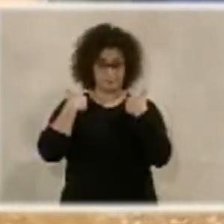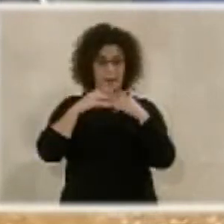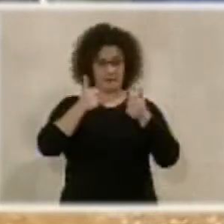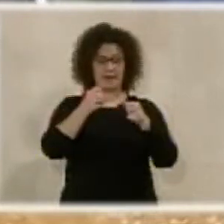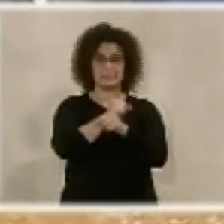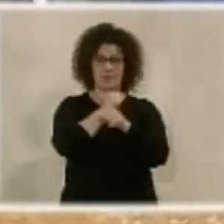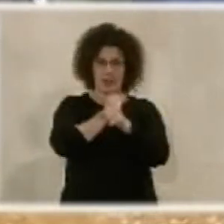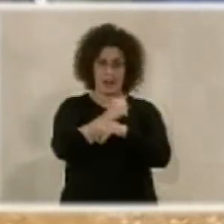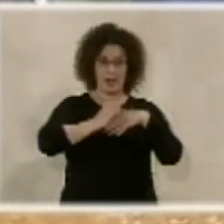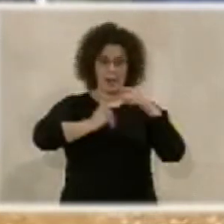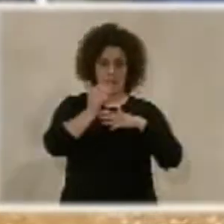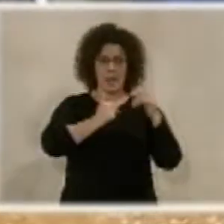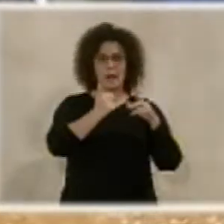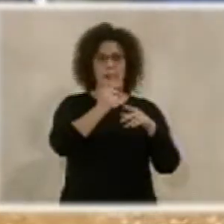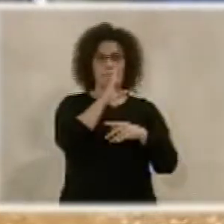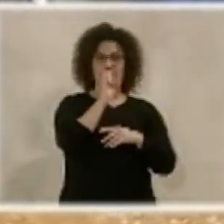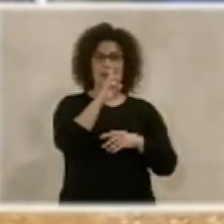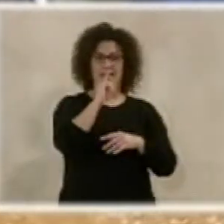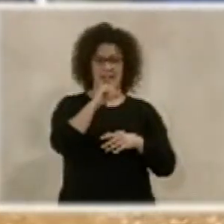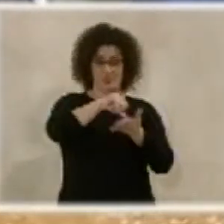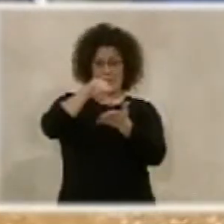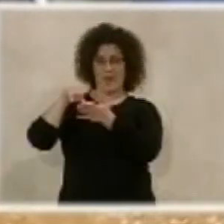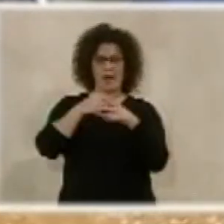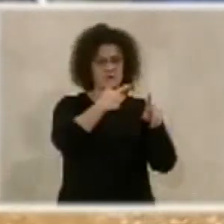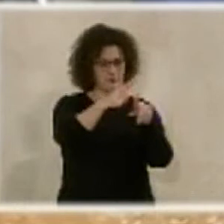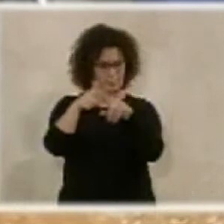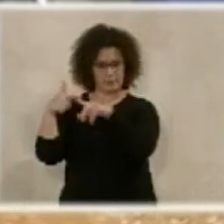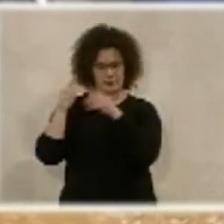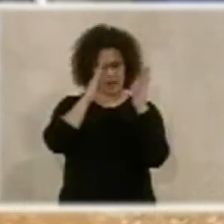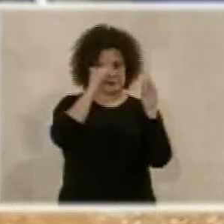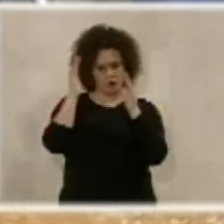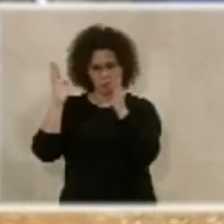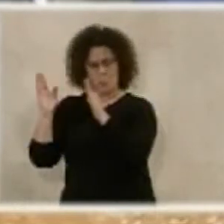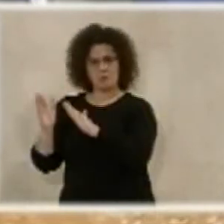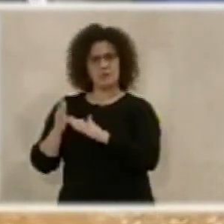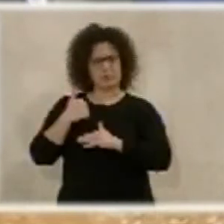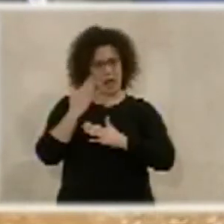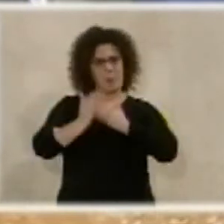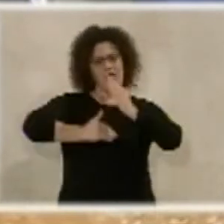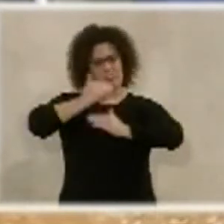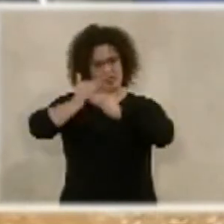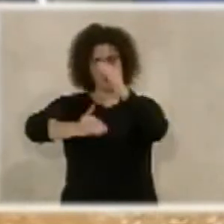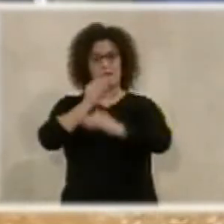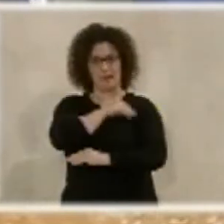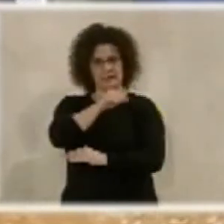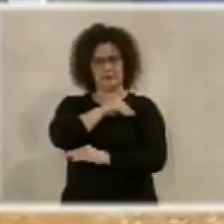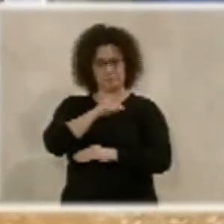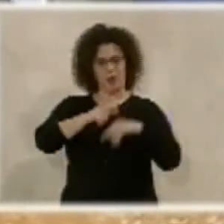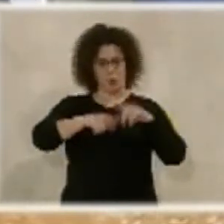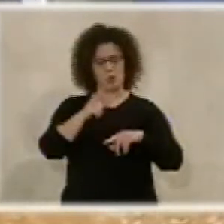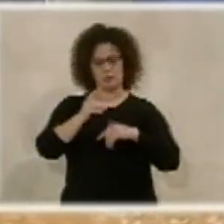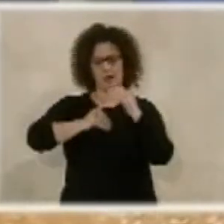trabajar con los diferentes peris de la ciudad. De hecho, creo que hemos avanzado mucho camino en varios de ellos.